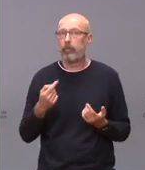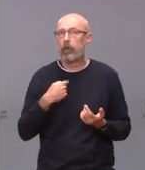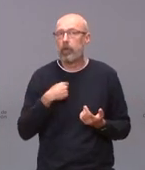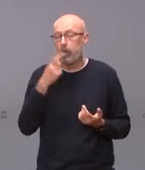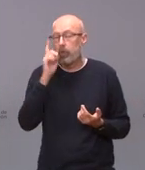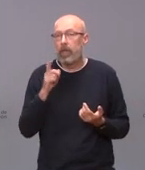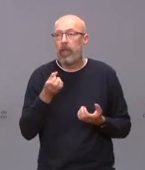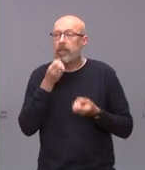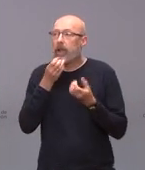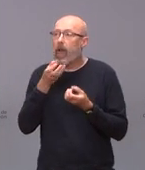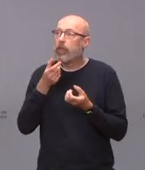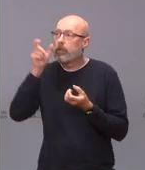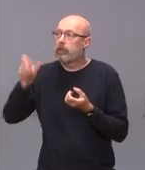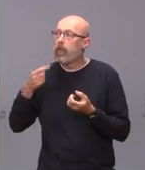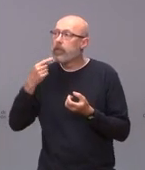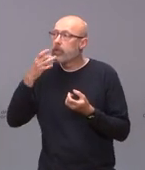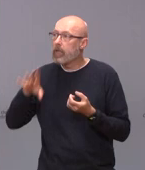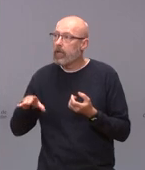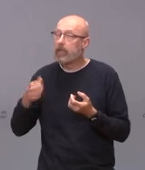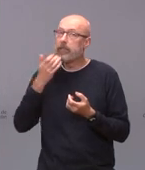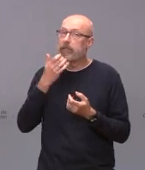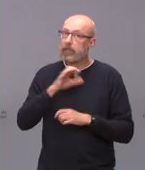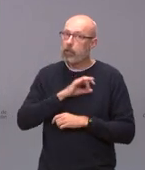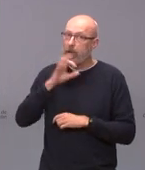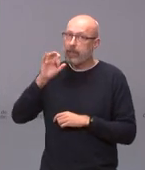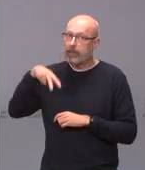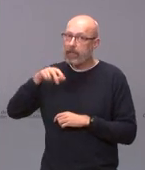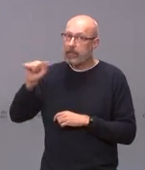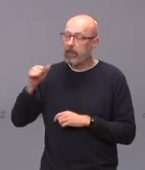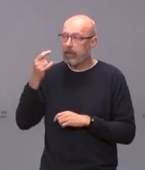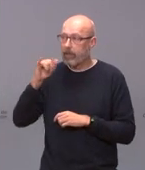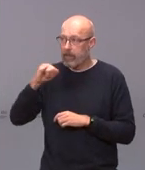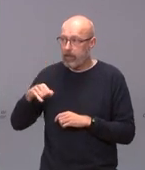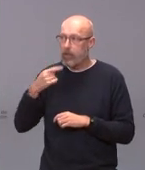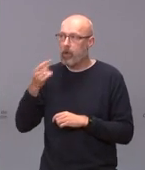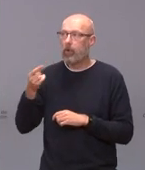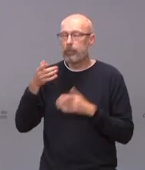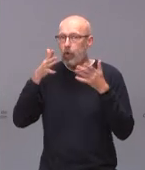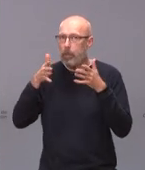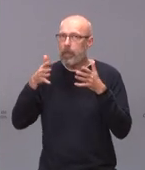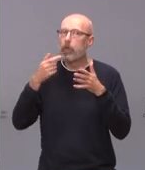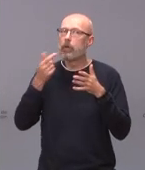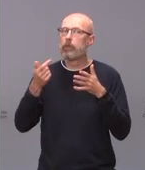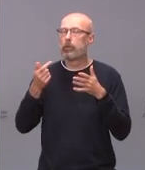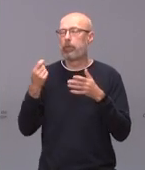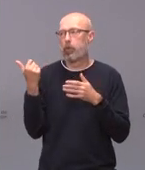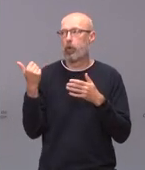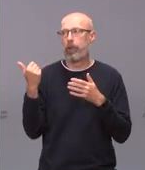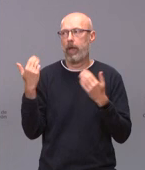hecho las declaraciones pero si tuviera al lado Ana Sánchez yo le recomendaría que se pusiese hombreras recomendaría que se pusiese hombreras